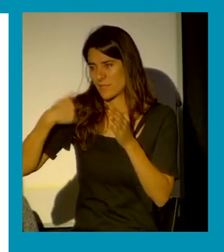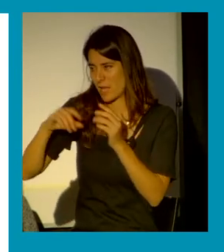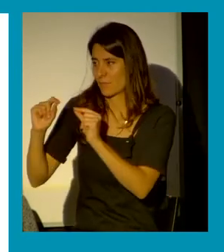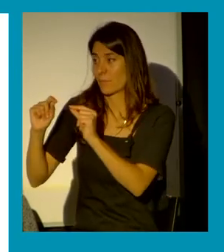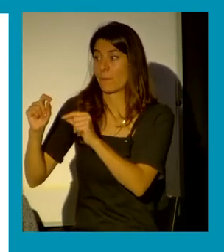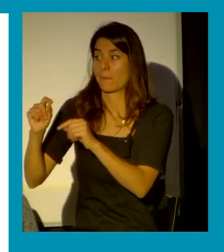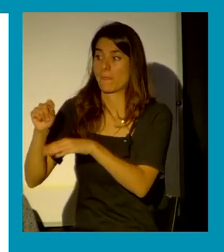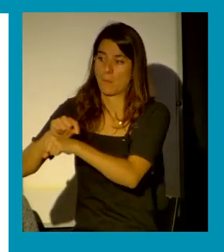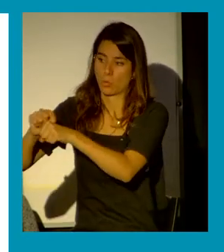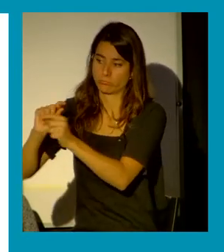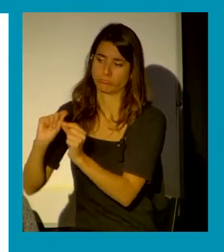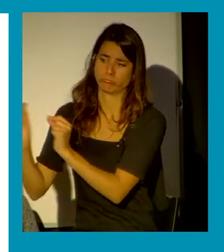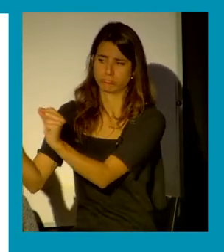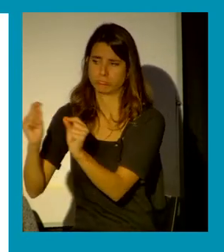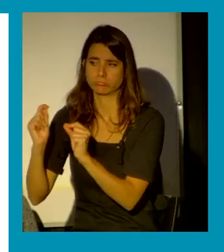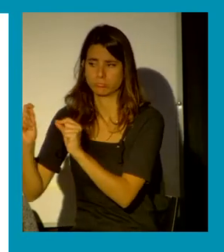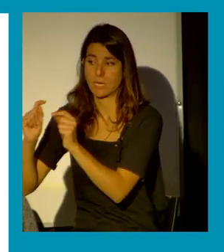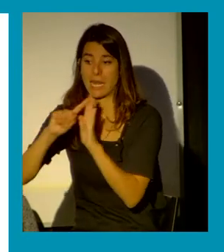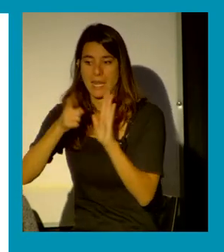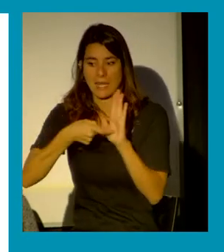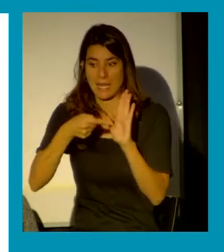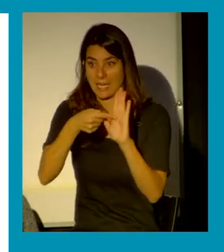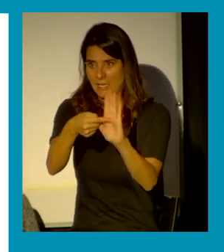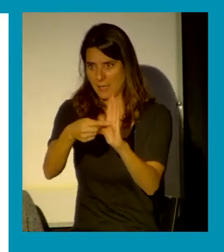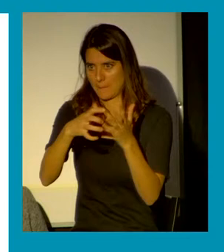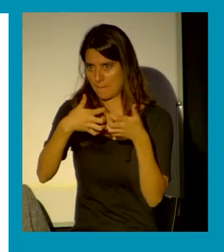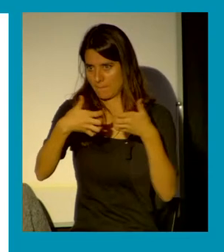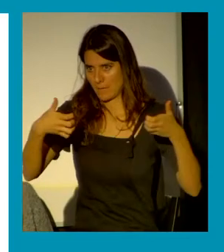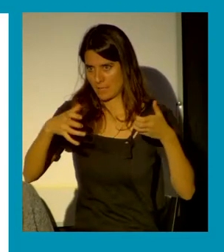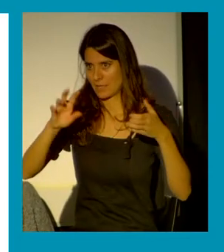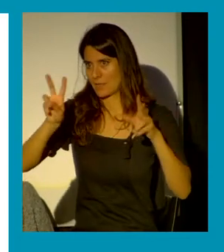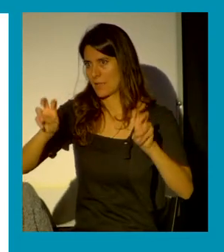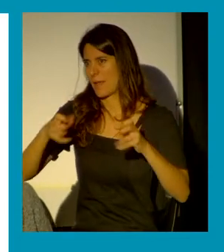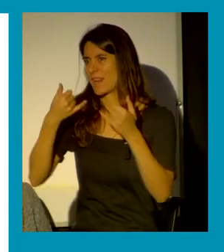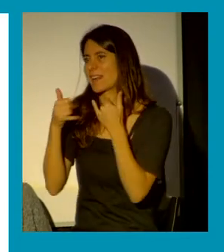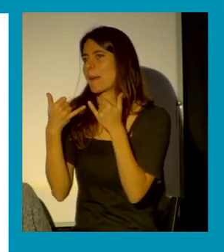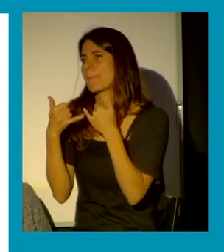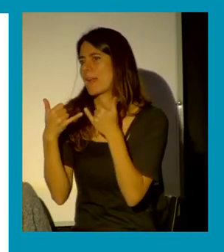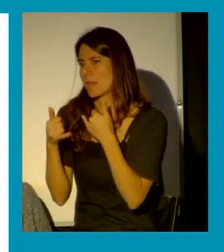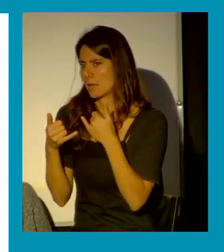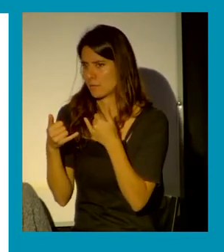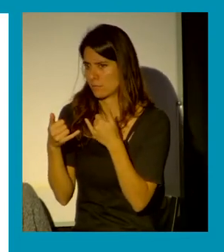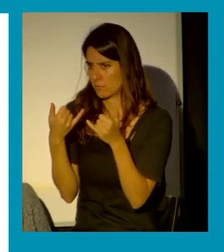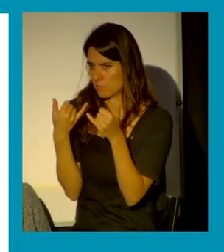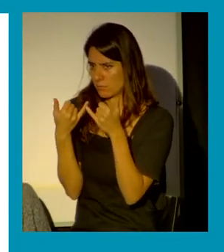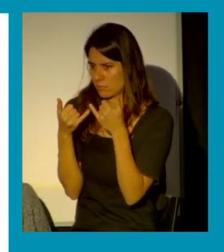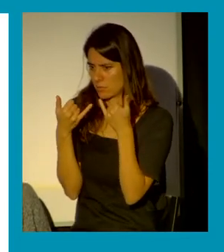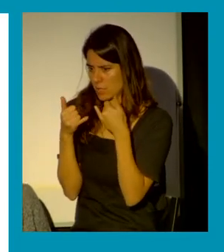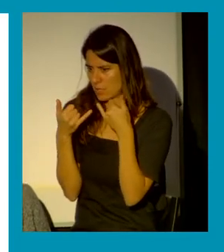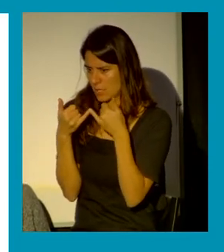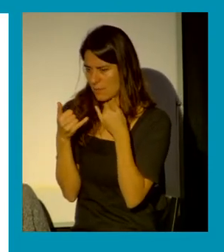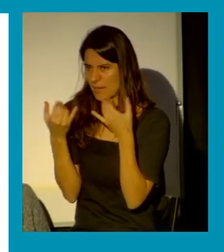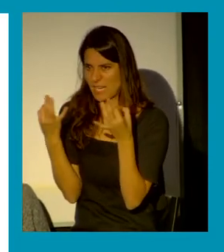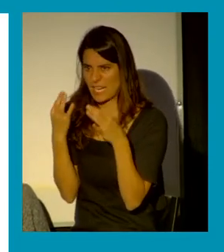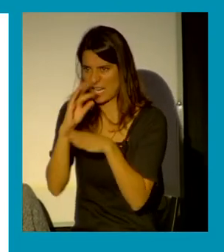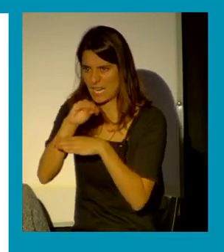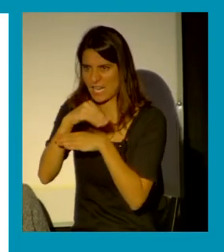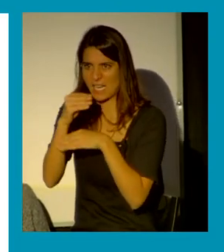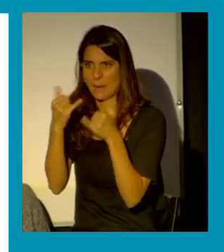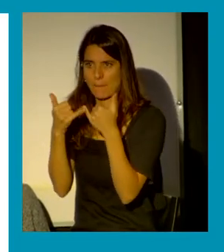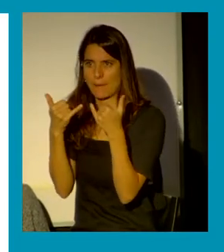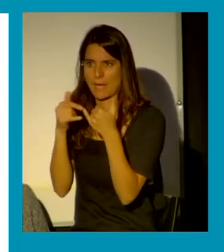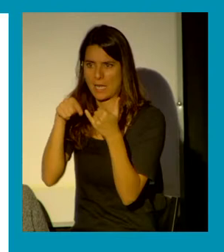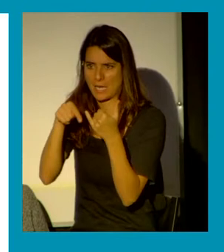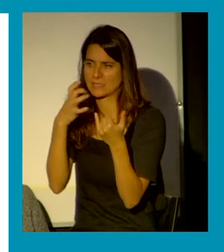debate y lo pongo no solo en restaurativos sino ¿qué significa reparar en violencia sexual? ¿y qué significa reparar para cada una de las